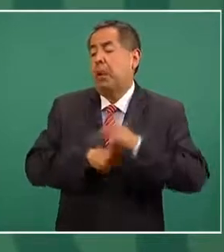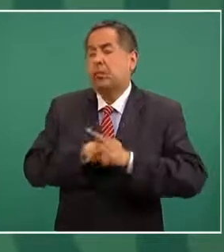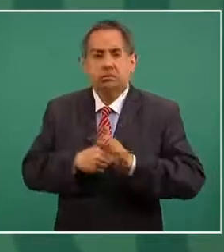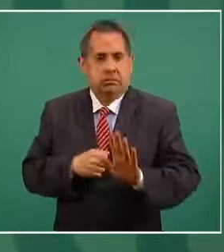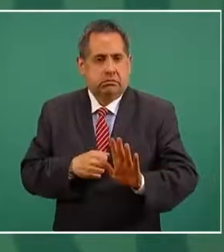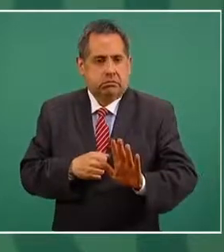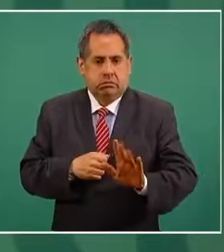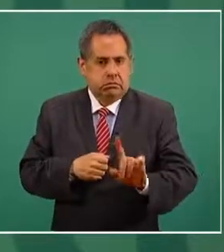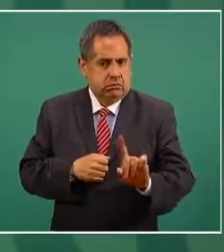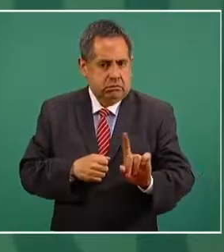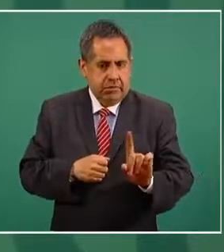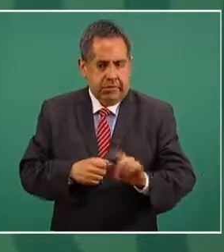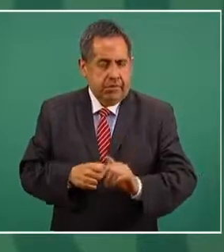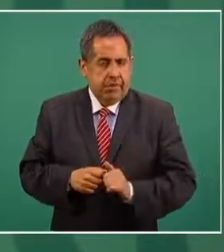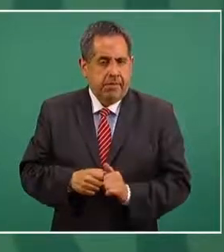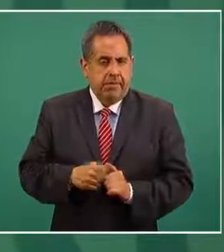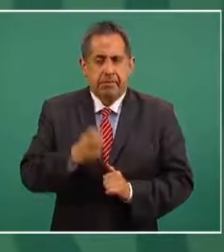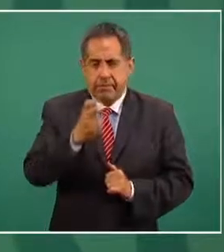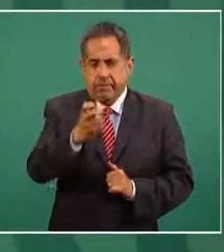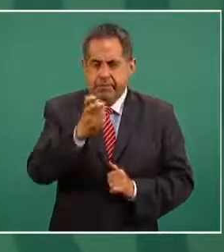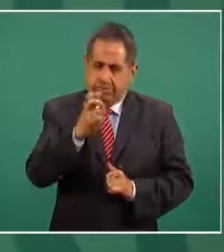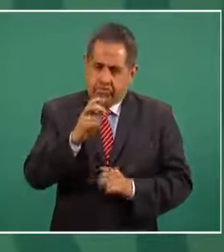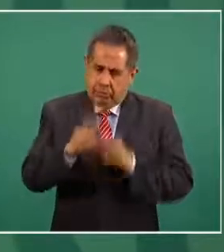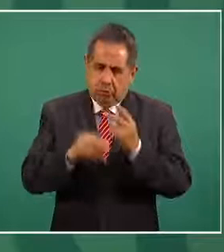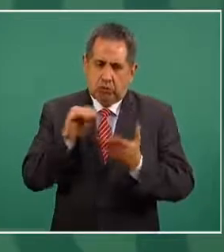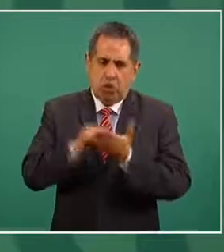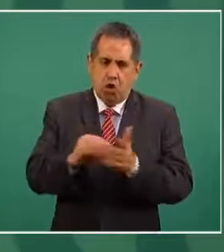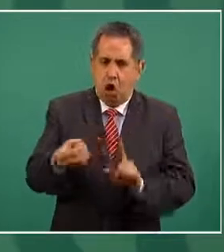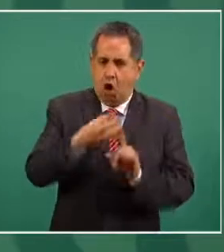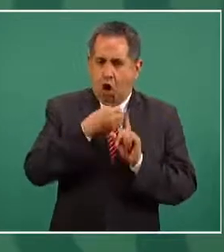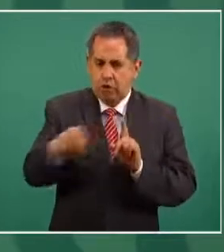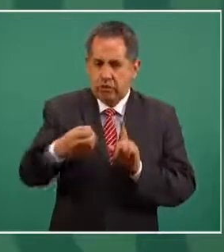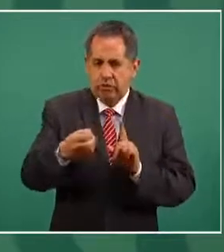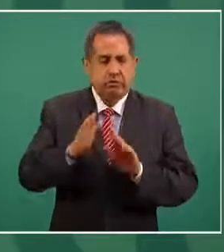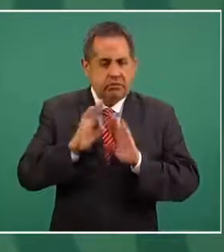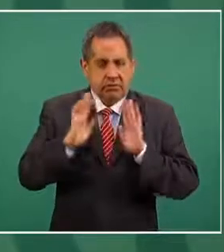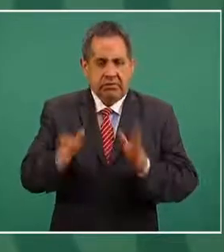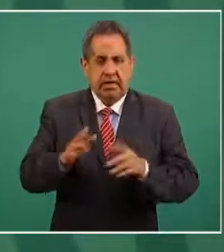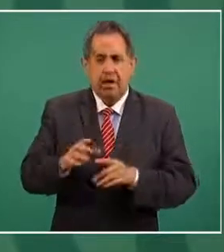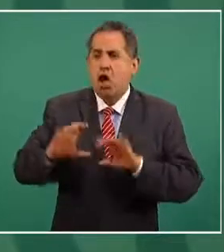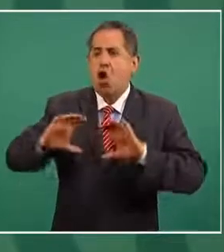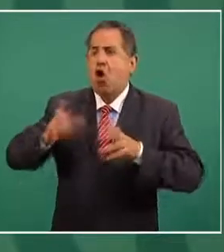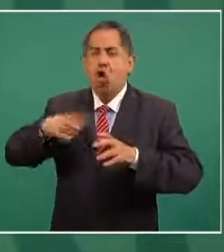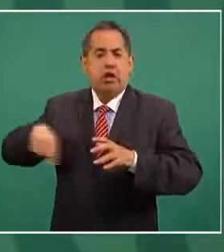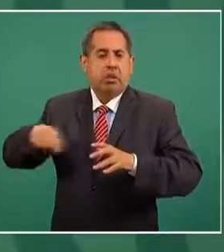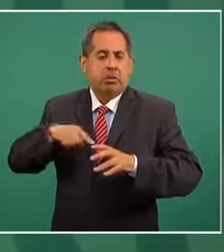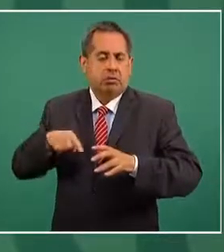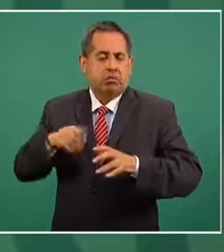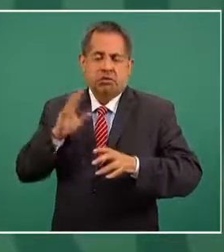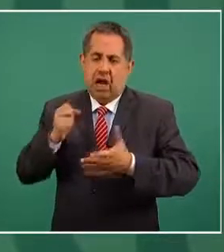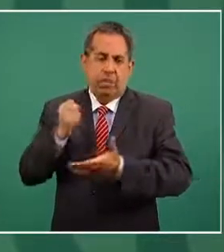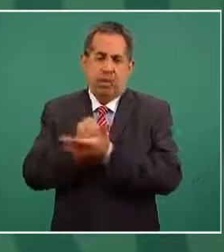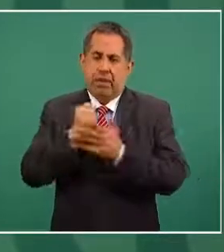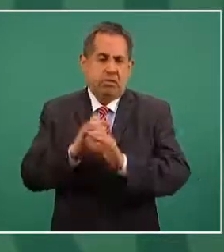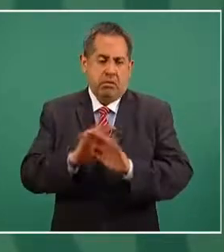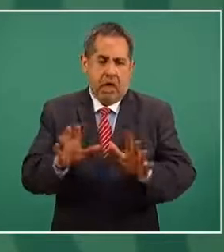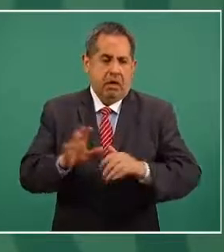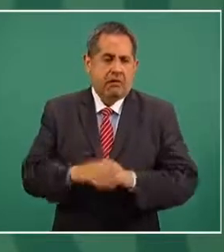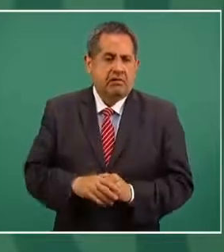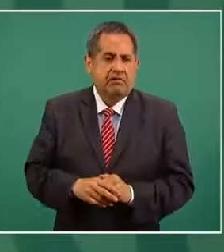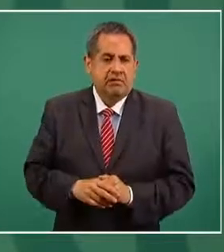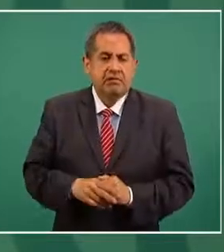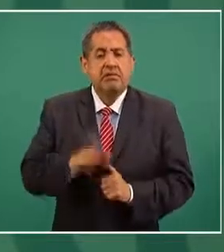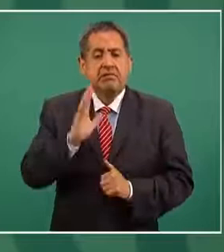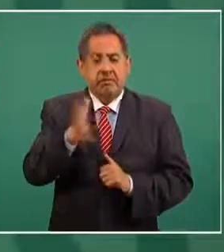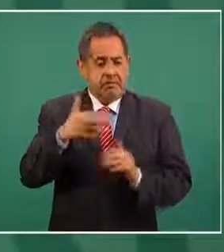entonces fue poner orden ya eso está aprobado por el Congreso incluso ya existe